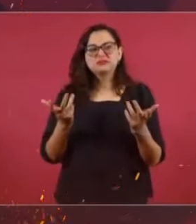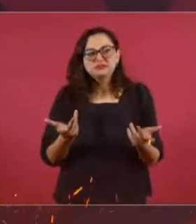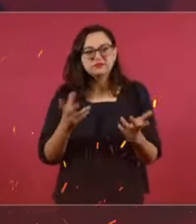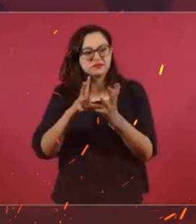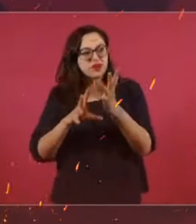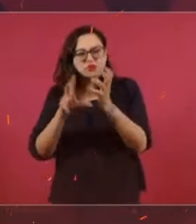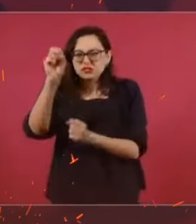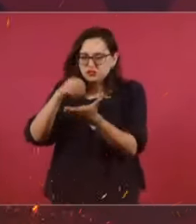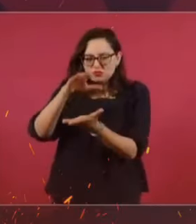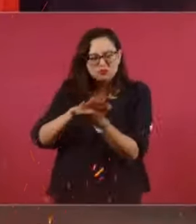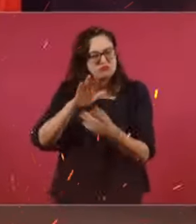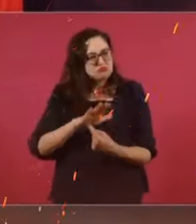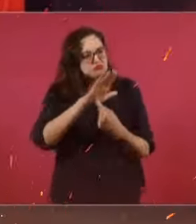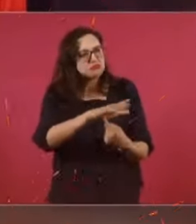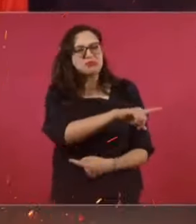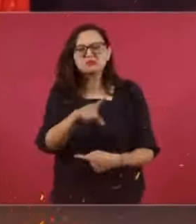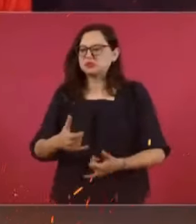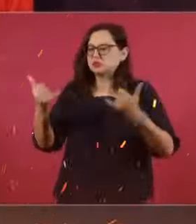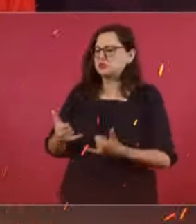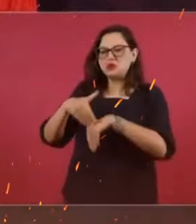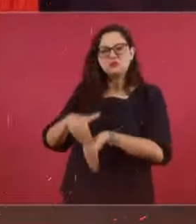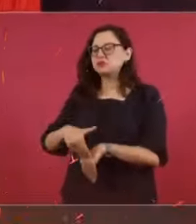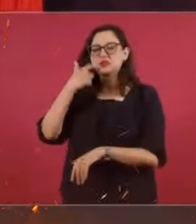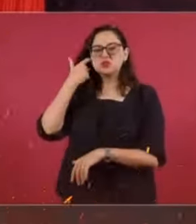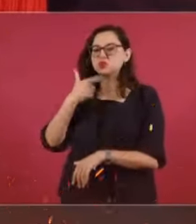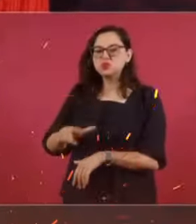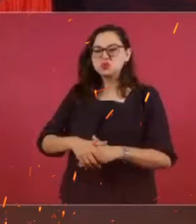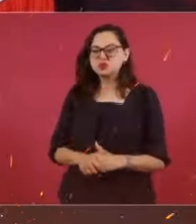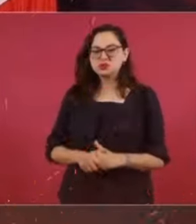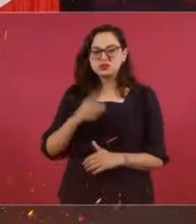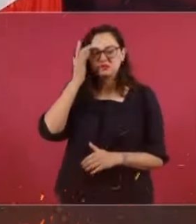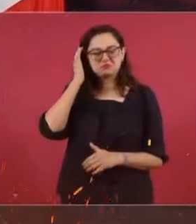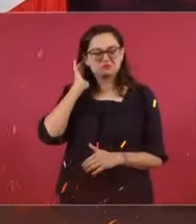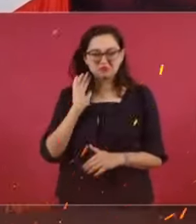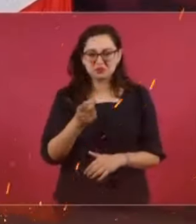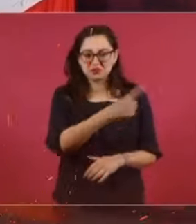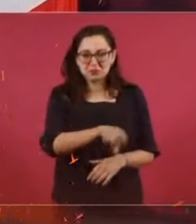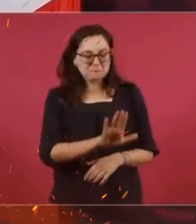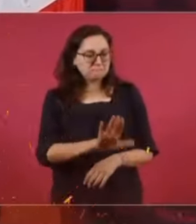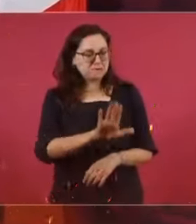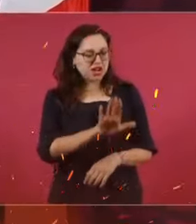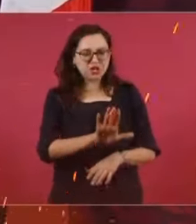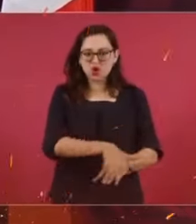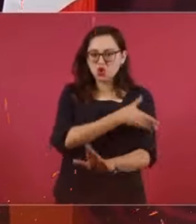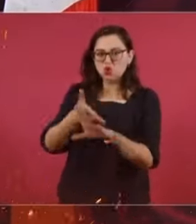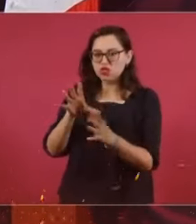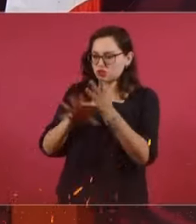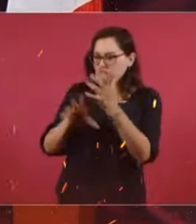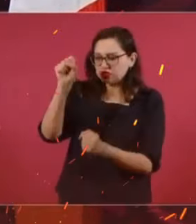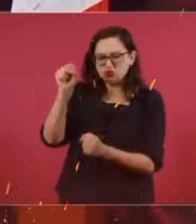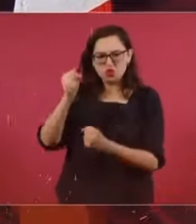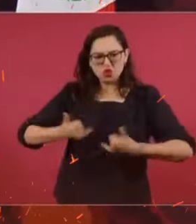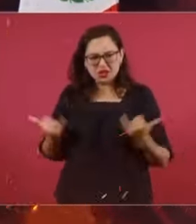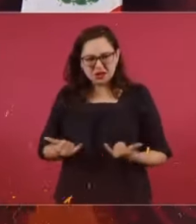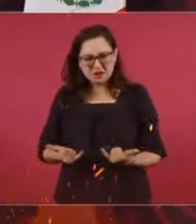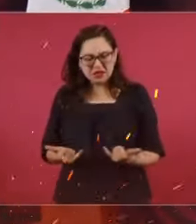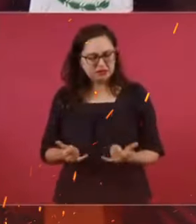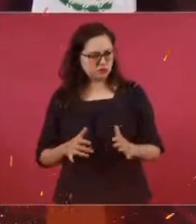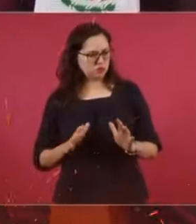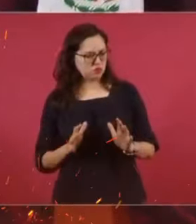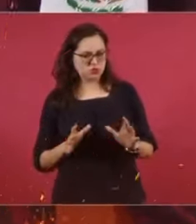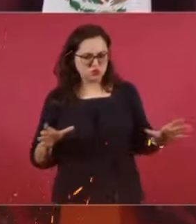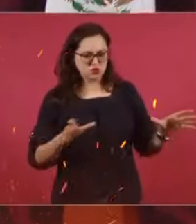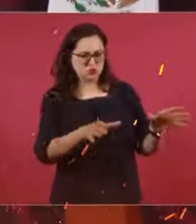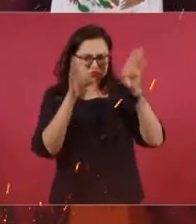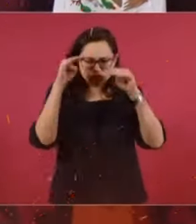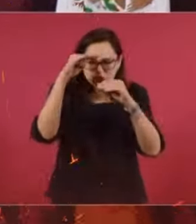establece la Constitución y hay como una especie de rebelión del Grupo Conservador y sus voceros y